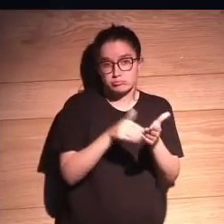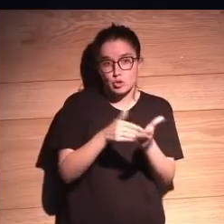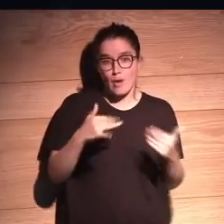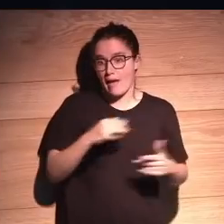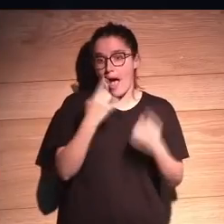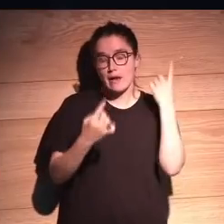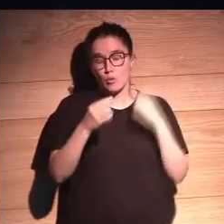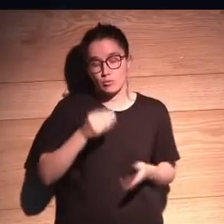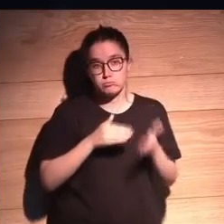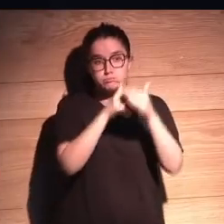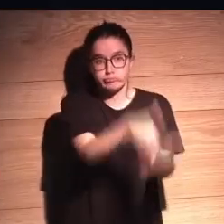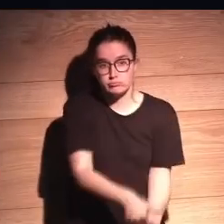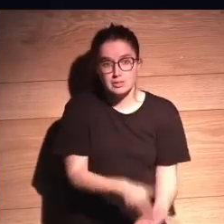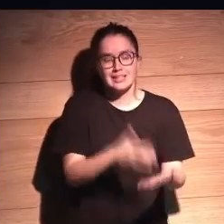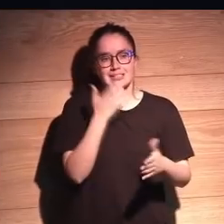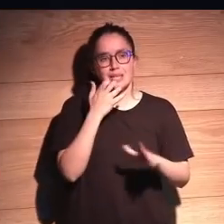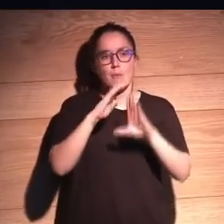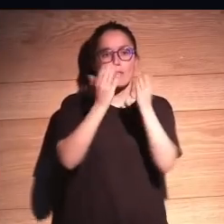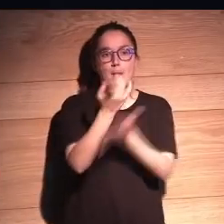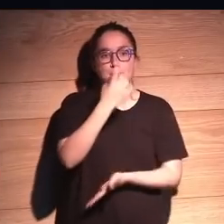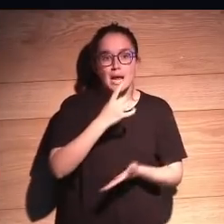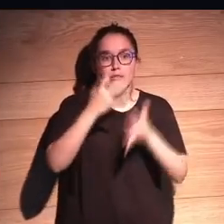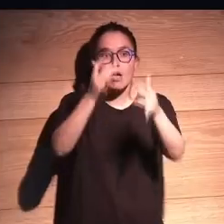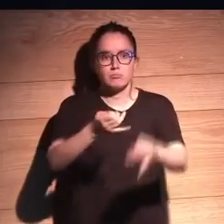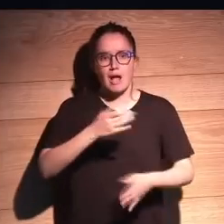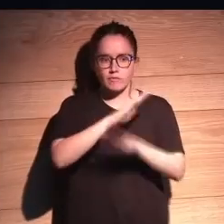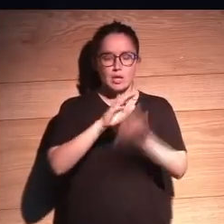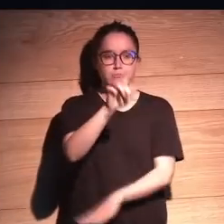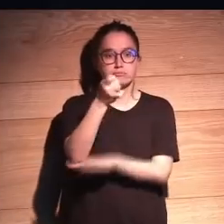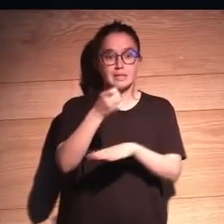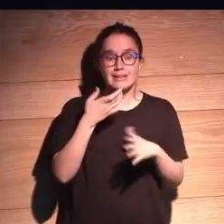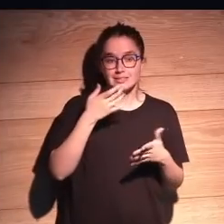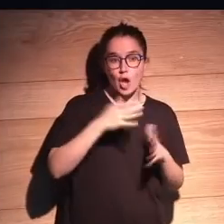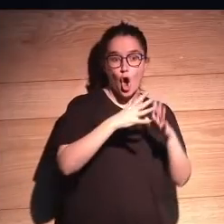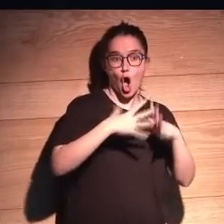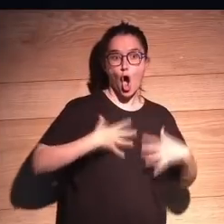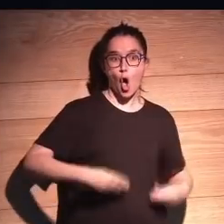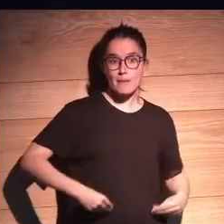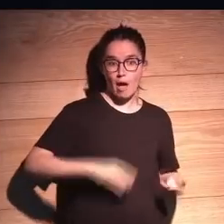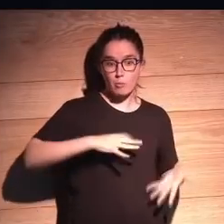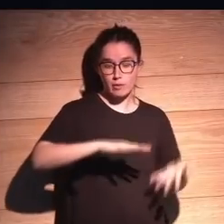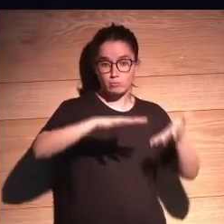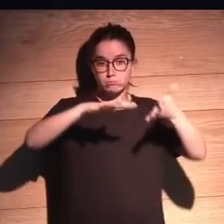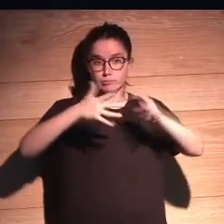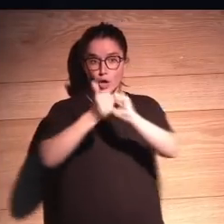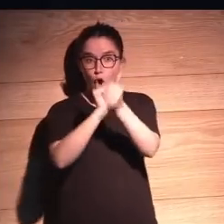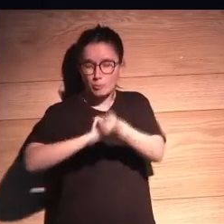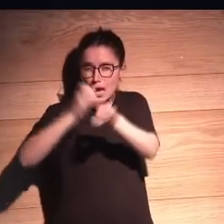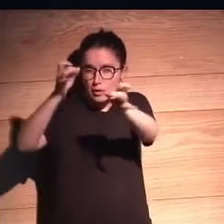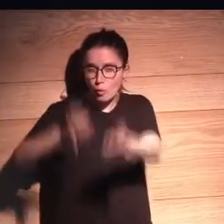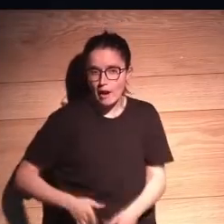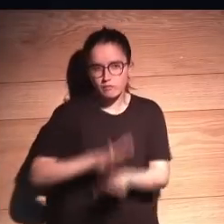Alguien lo va a hacer. Si se puede ir a Marte, iremos a Marte. Si se puede clonar la oveja Dolly, la clonaremos. Si se pueden